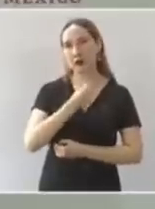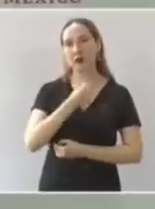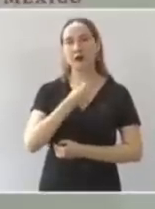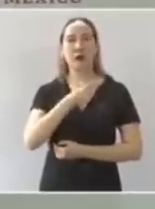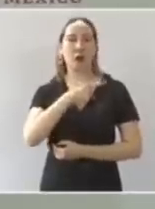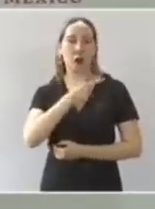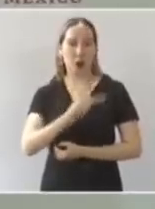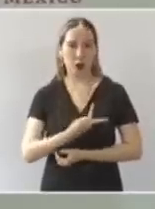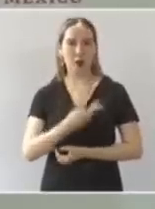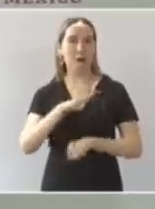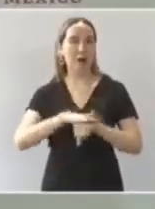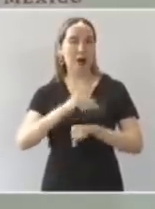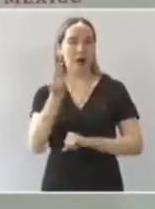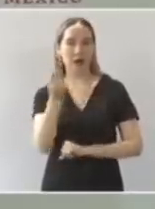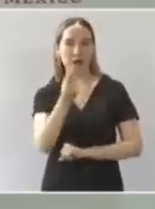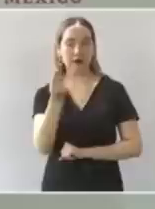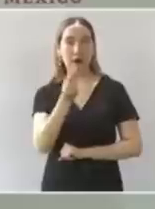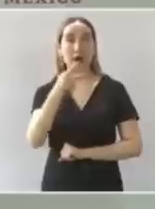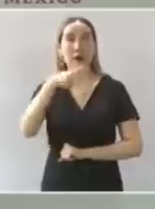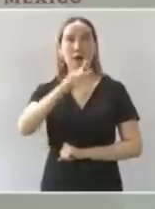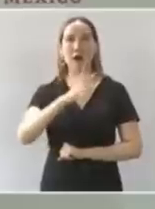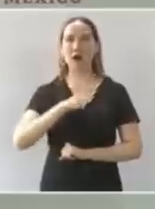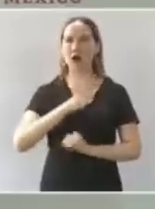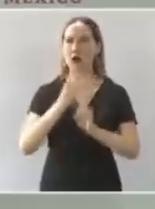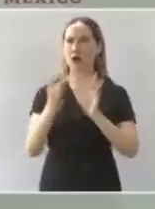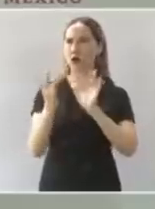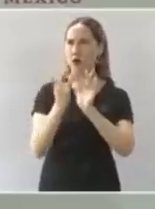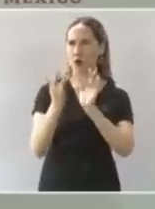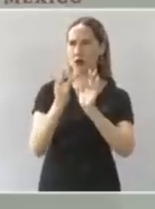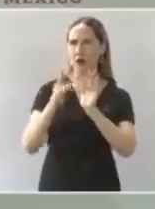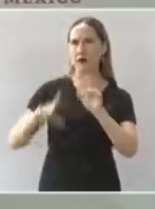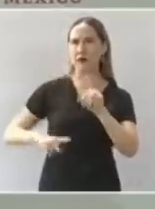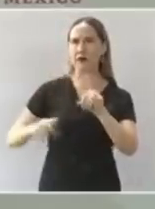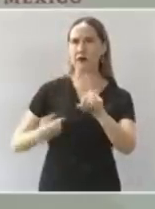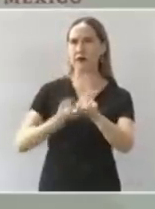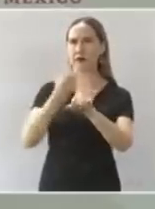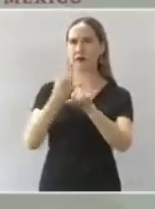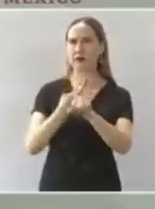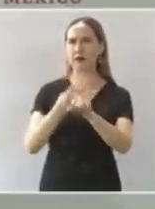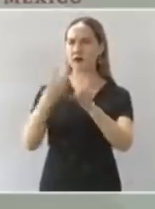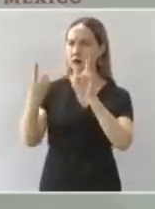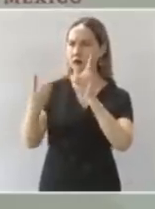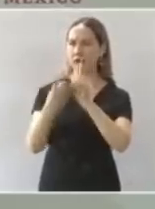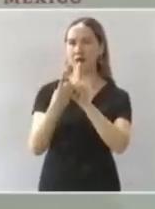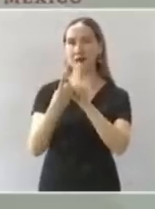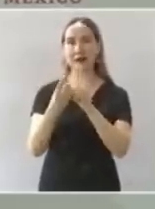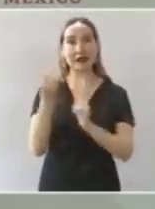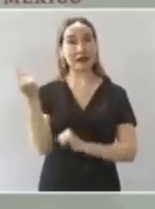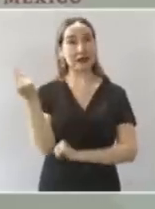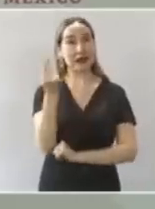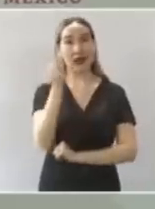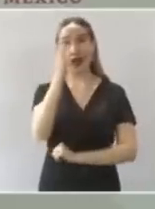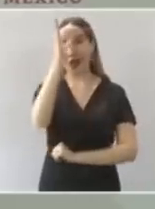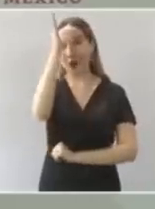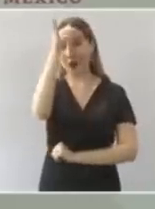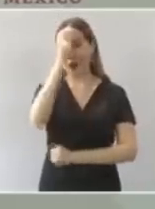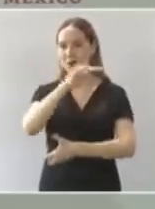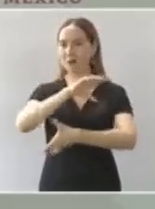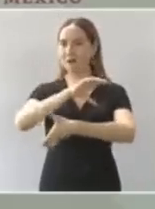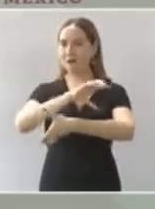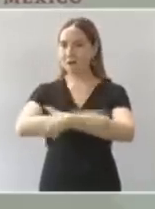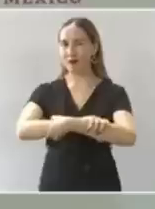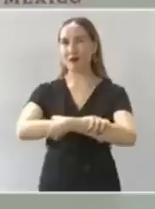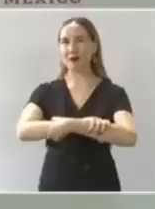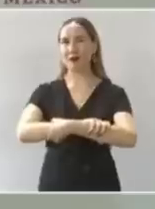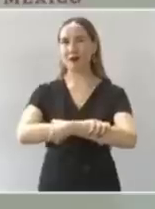le dije a Ricardo vamos a hacer un acuerdo que aporte el gobierno de San